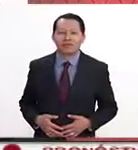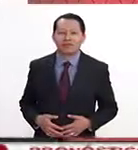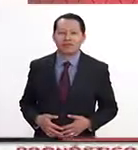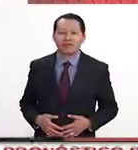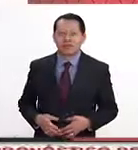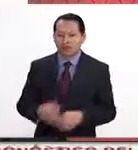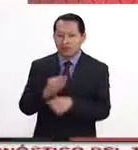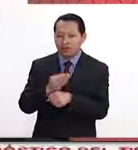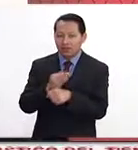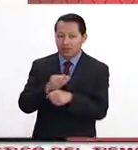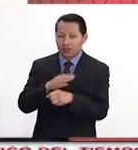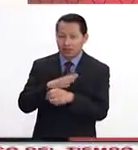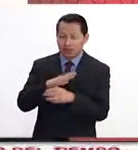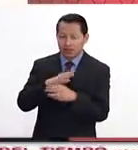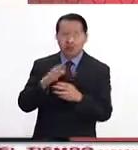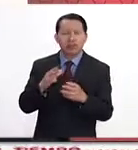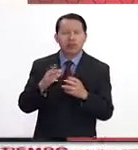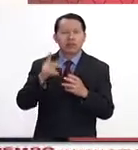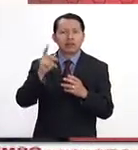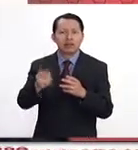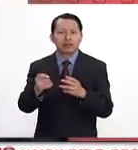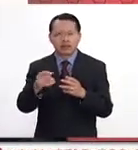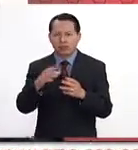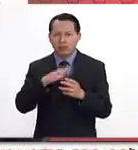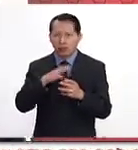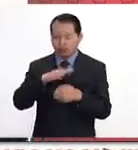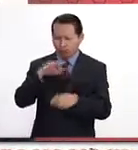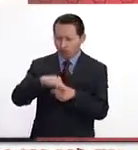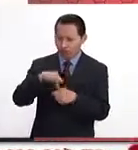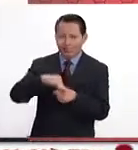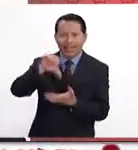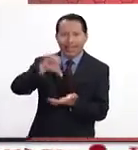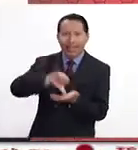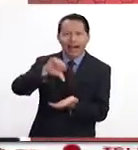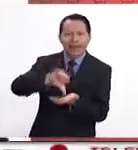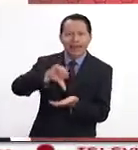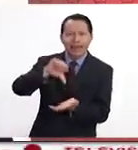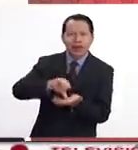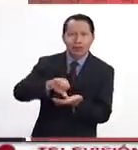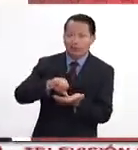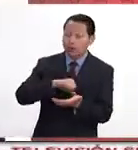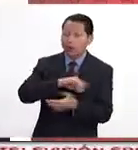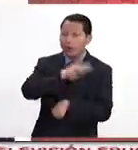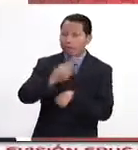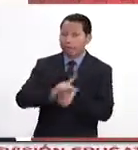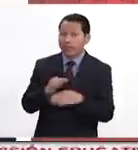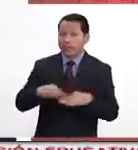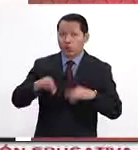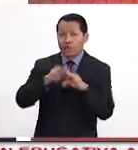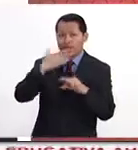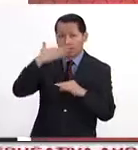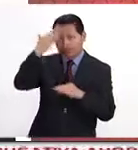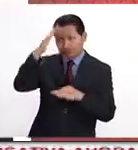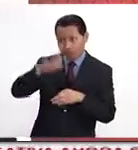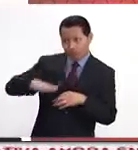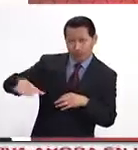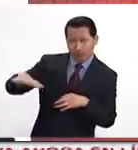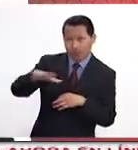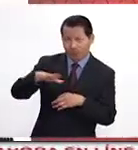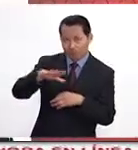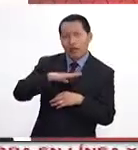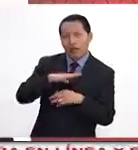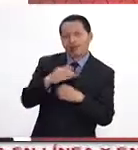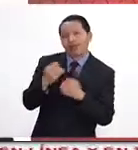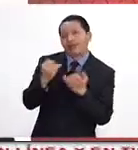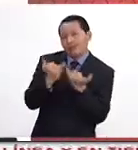En estos momentos están celebrando unas importantes elecciones en Irán, uno de los países más importantes de Medio Oriente, y que por supuesto tienen un juego